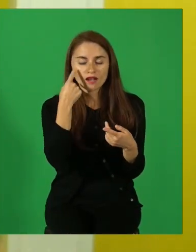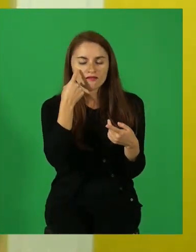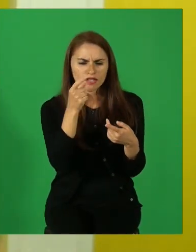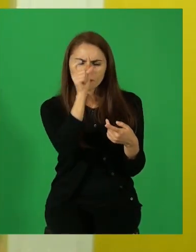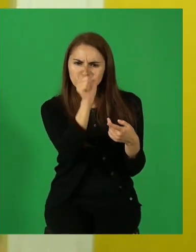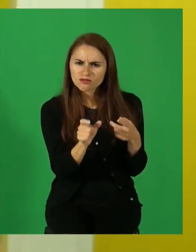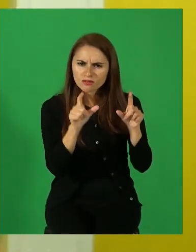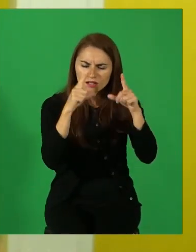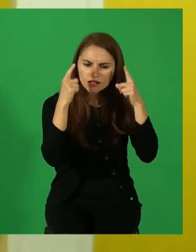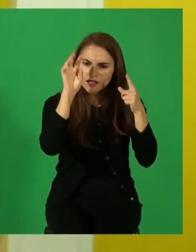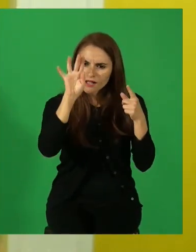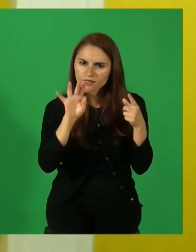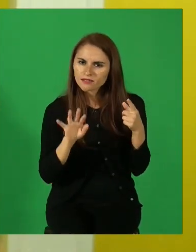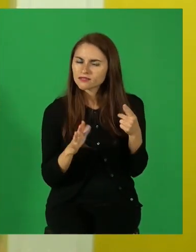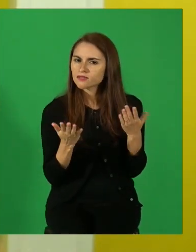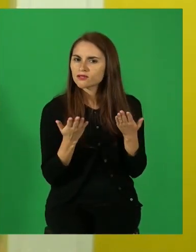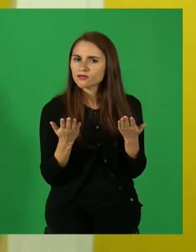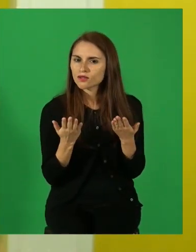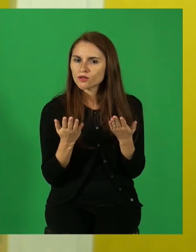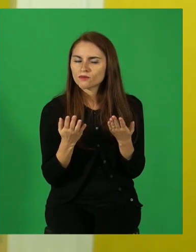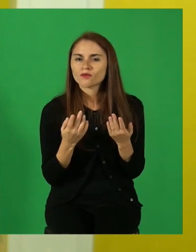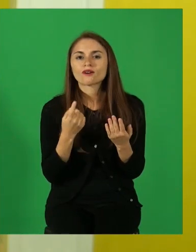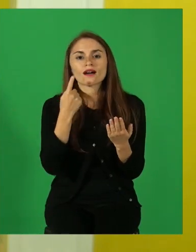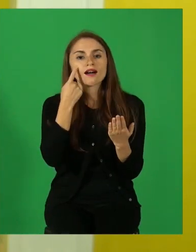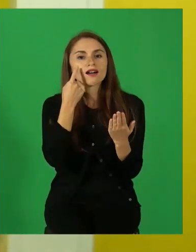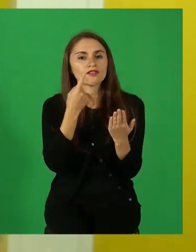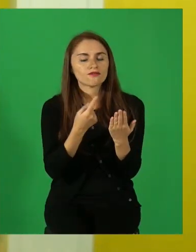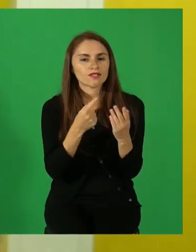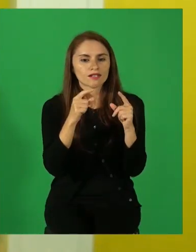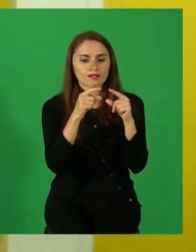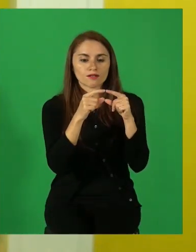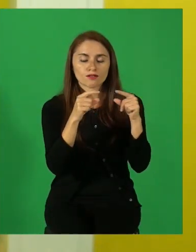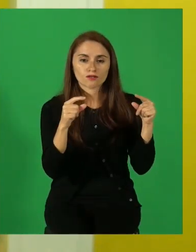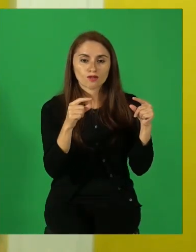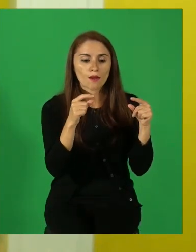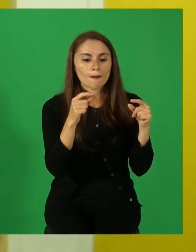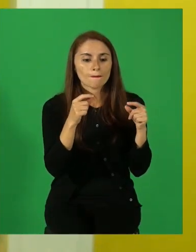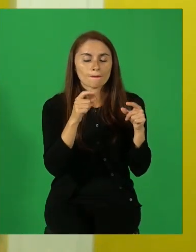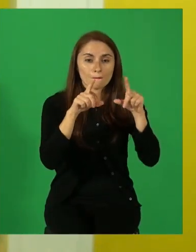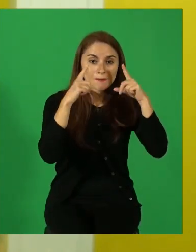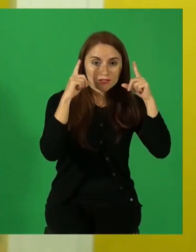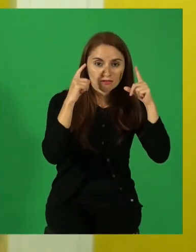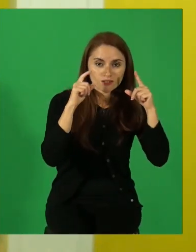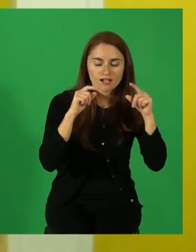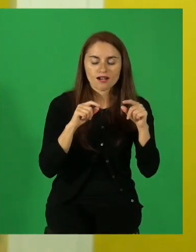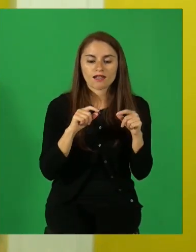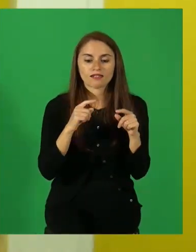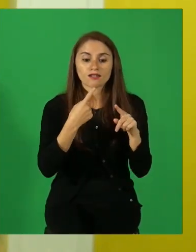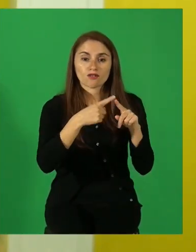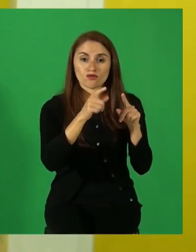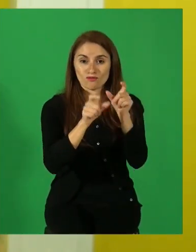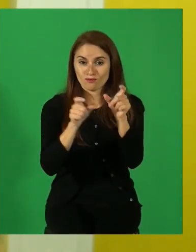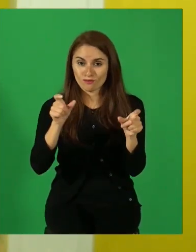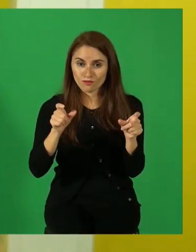es que te fijes en lo que dicen los otros personajes de este